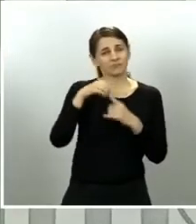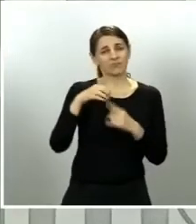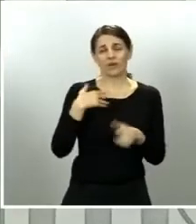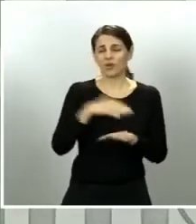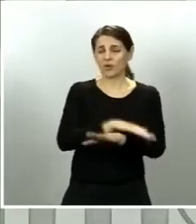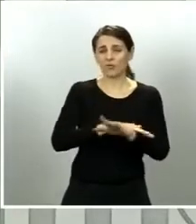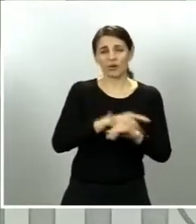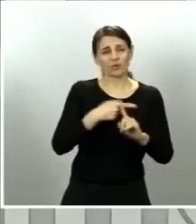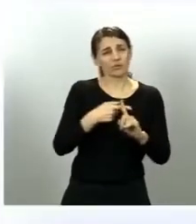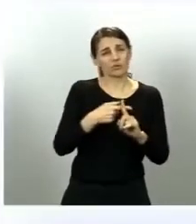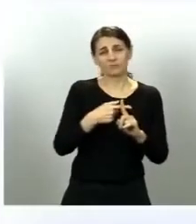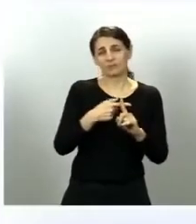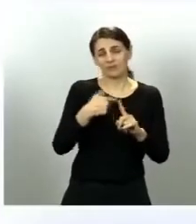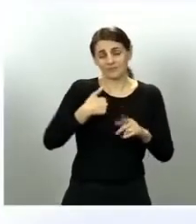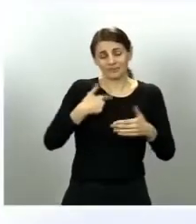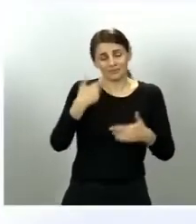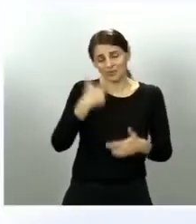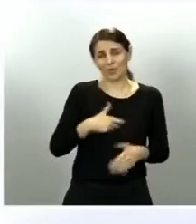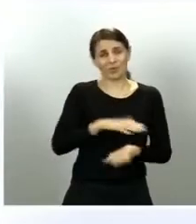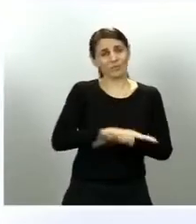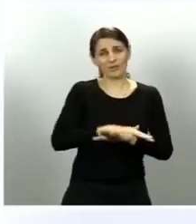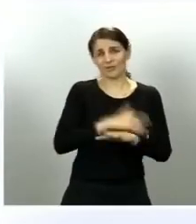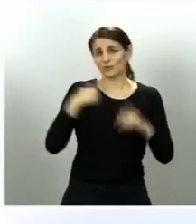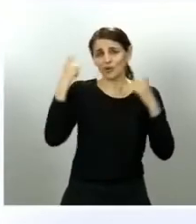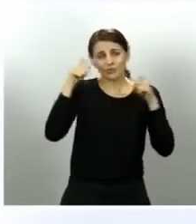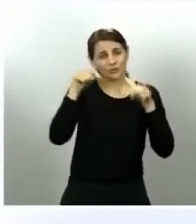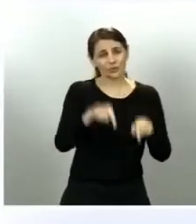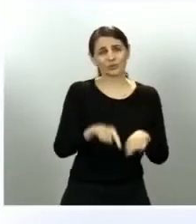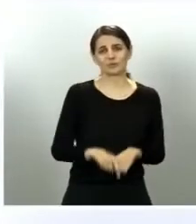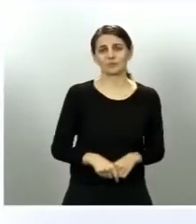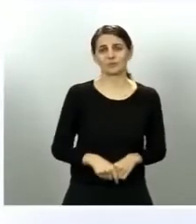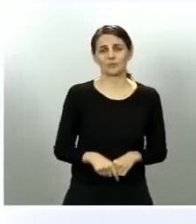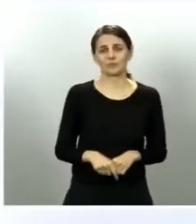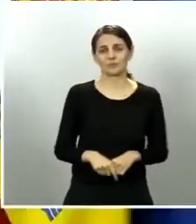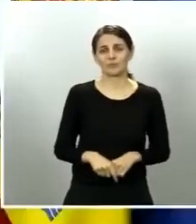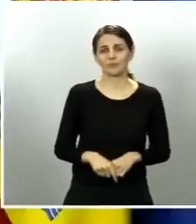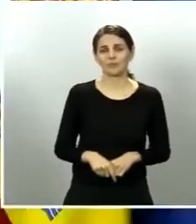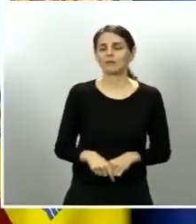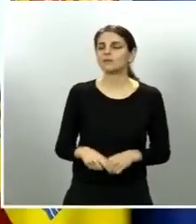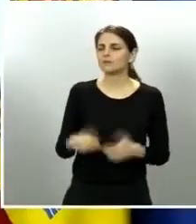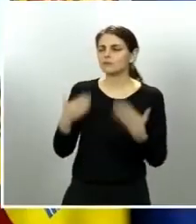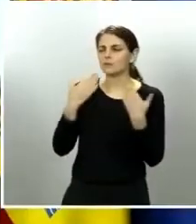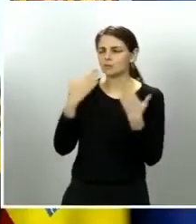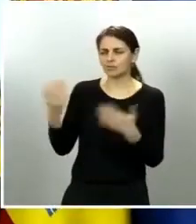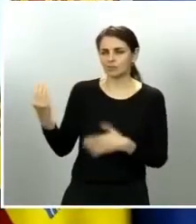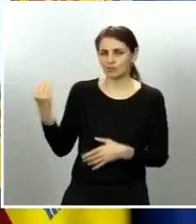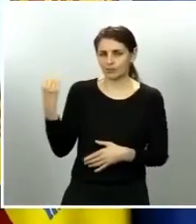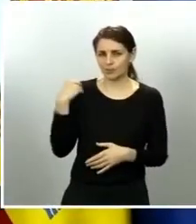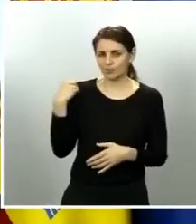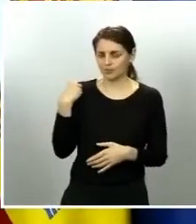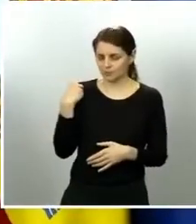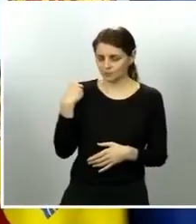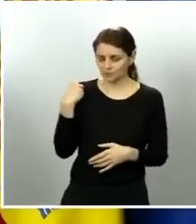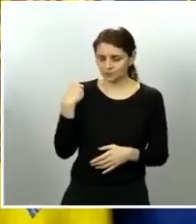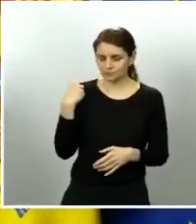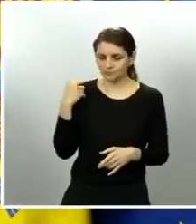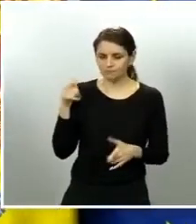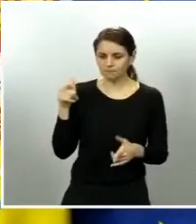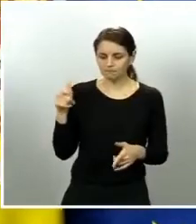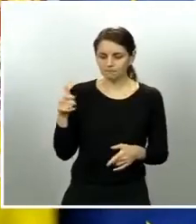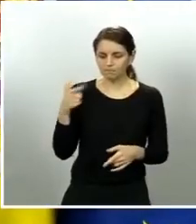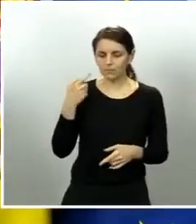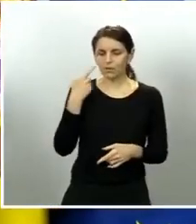bien muchas gracias Juanma por la pregunta en relación a la cuestión que me planteas en primer lugar